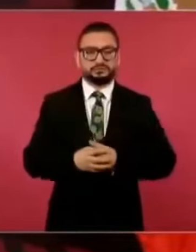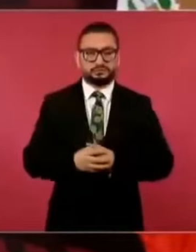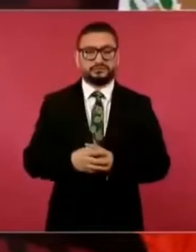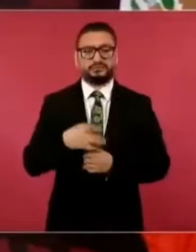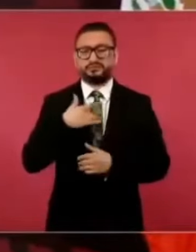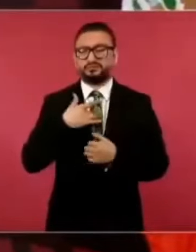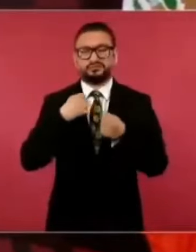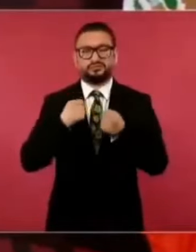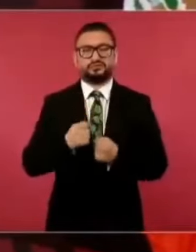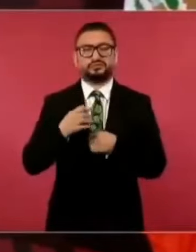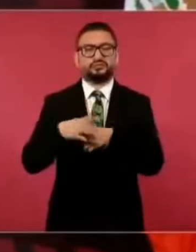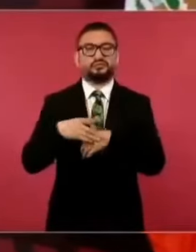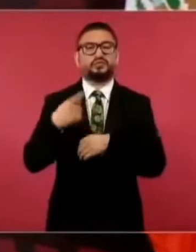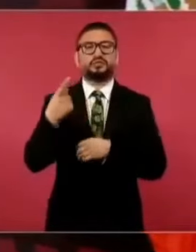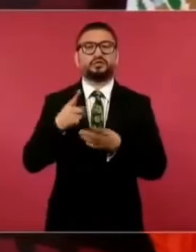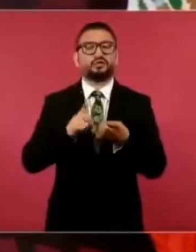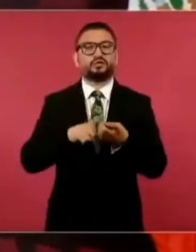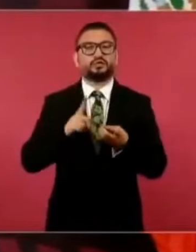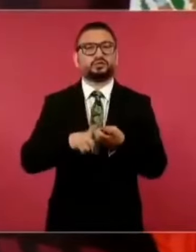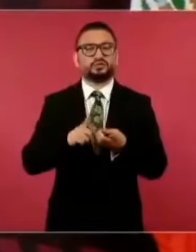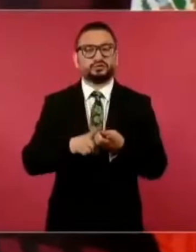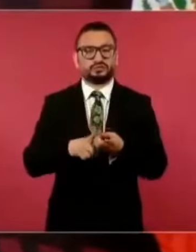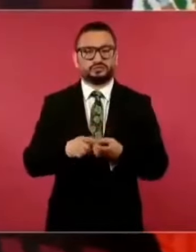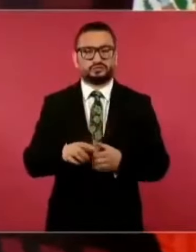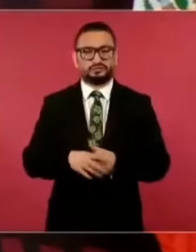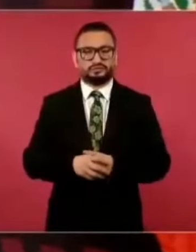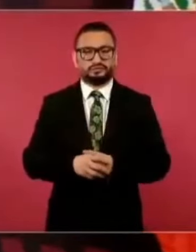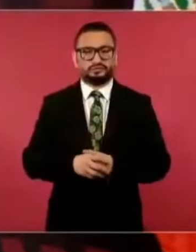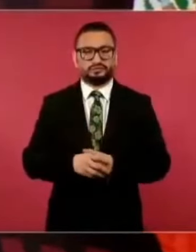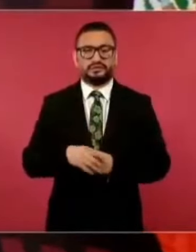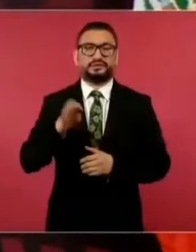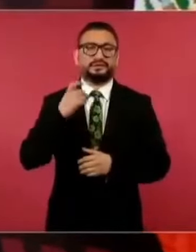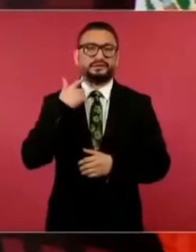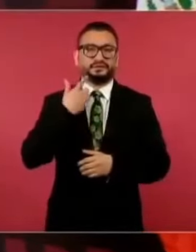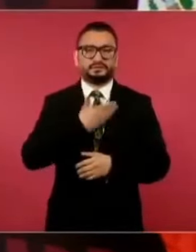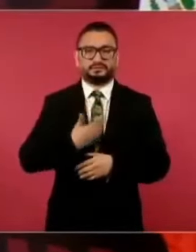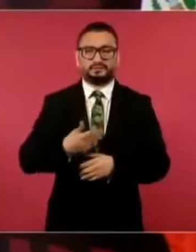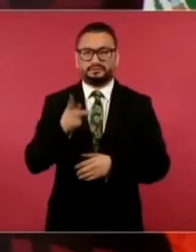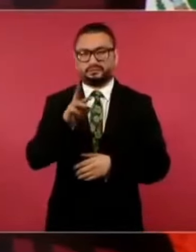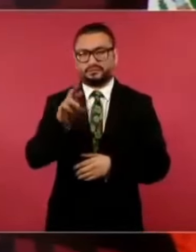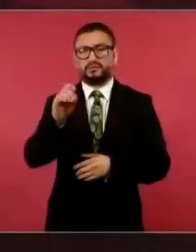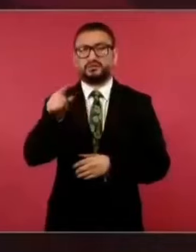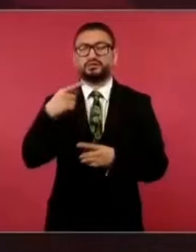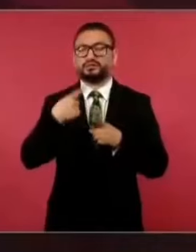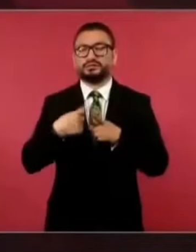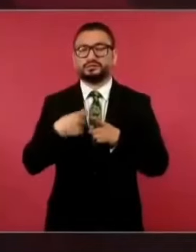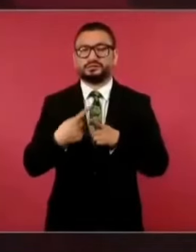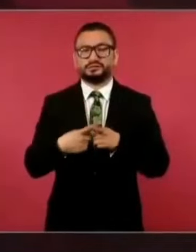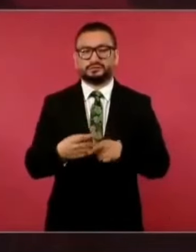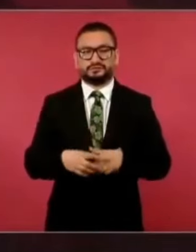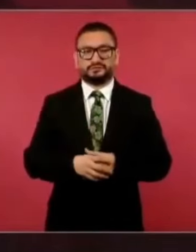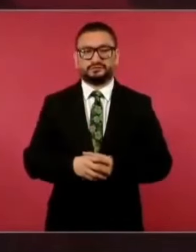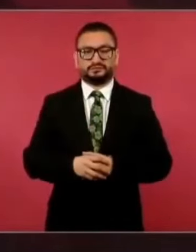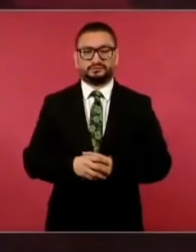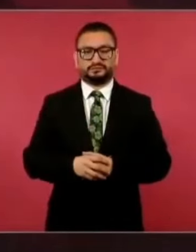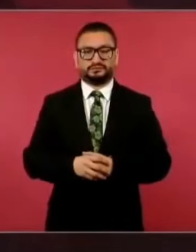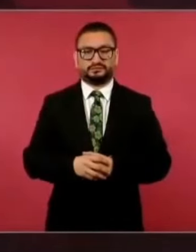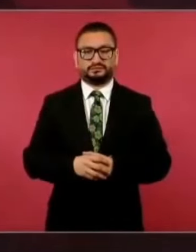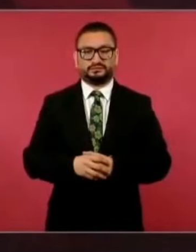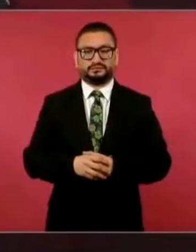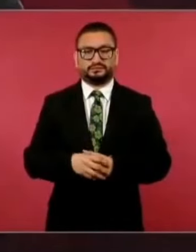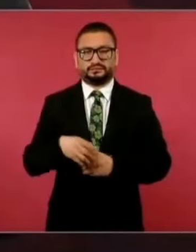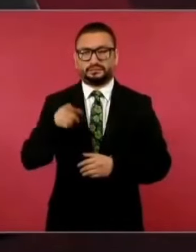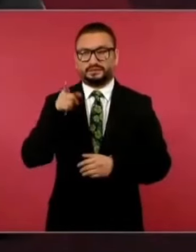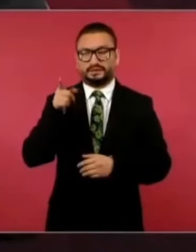¿Y saben dónde está el que era presidente del PRU? Ahora es el